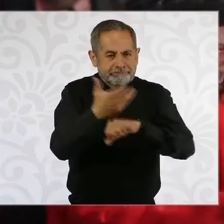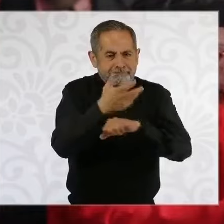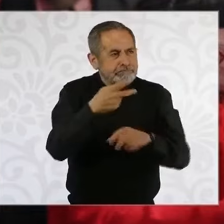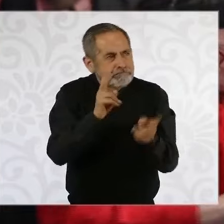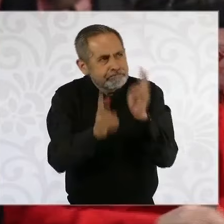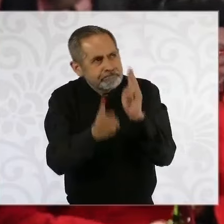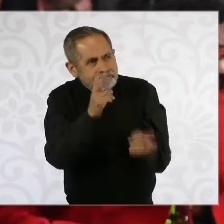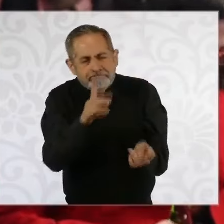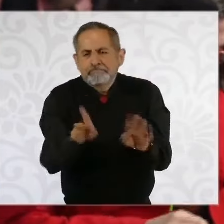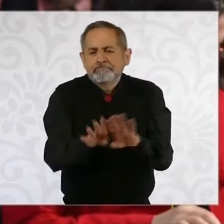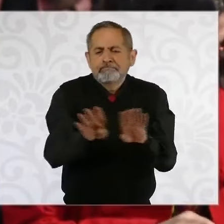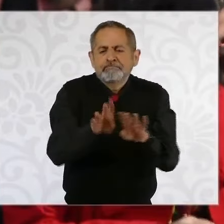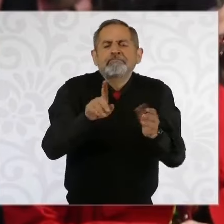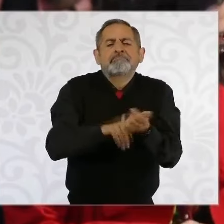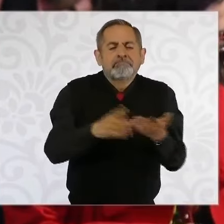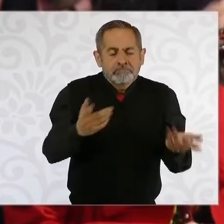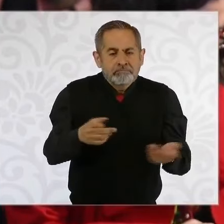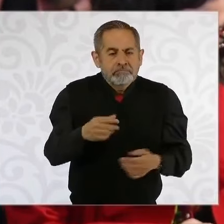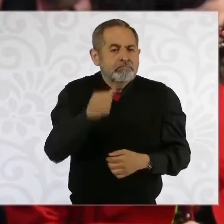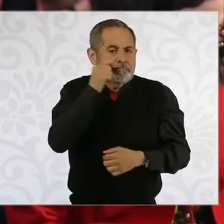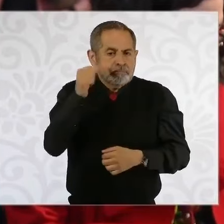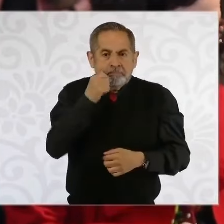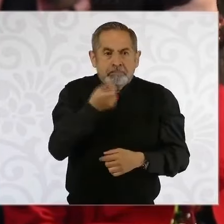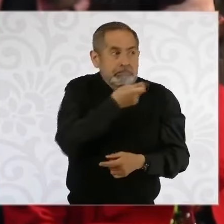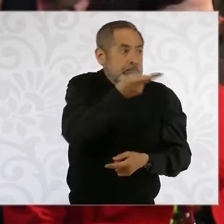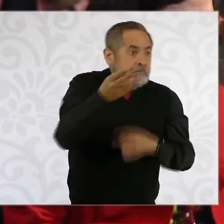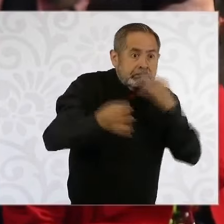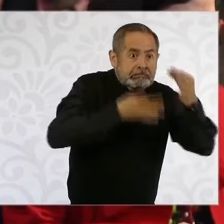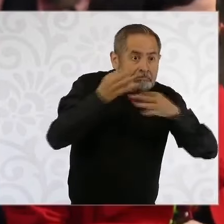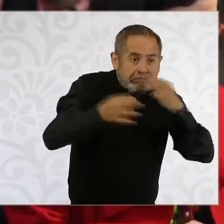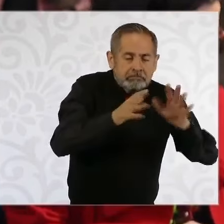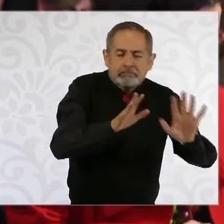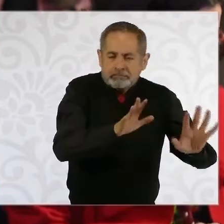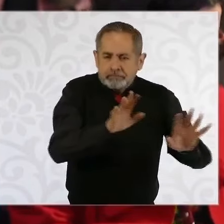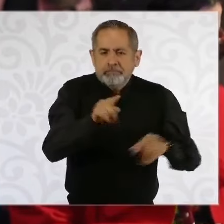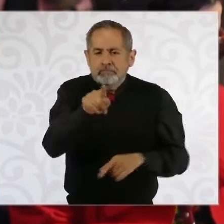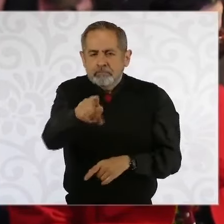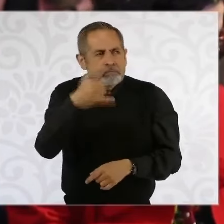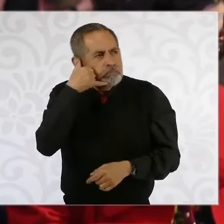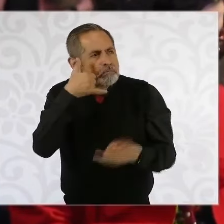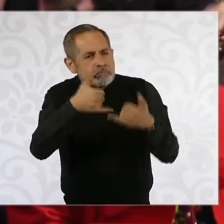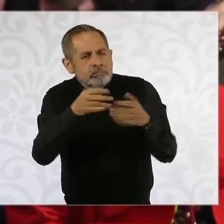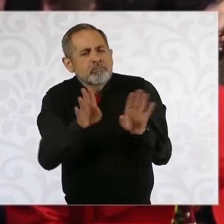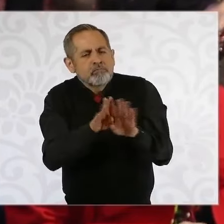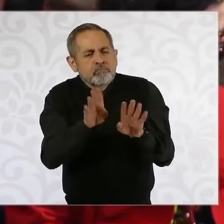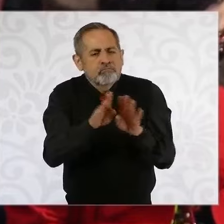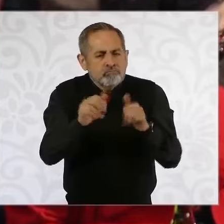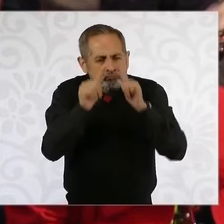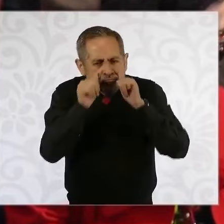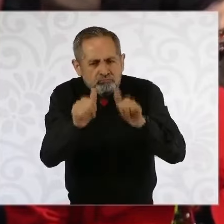que se trató?, porque ayer sí volaron algunas muchas notas, pero sí quisieramos saber cuál fue el trato que le dio el